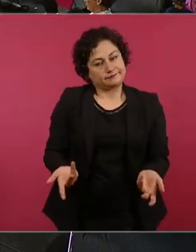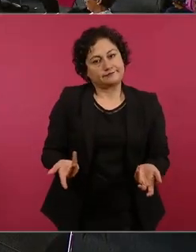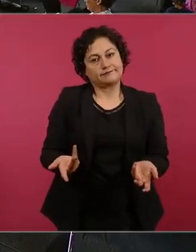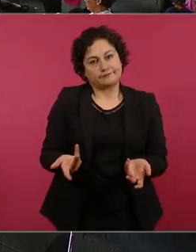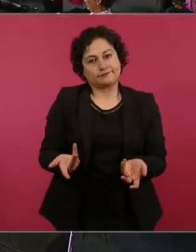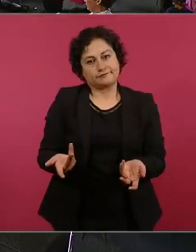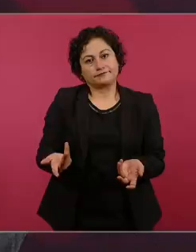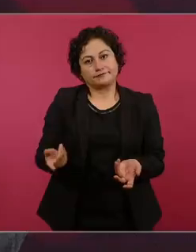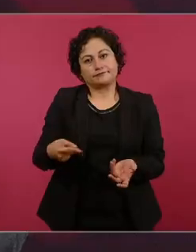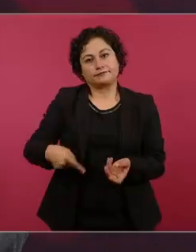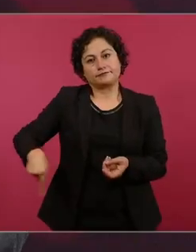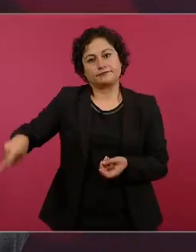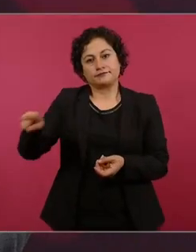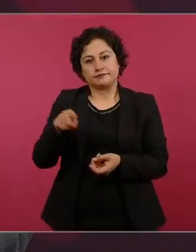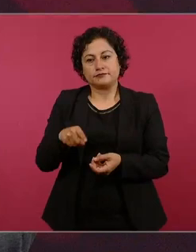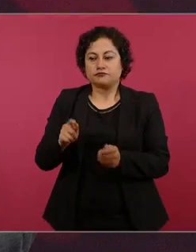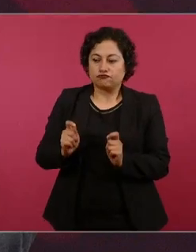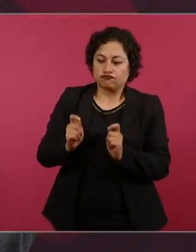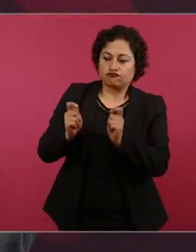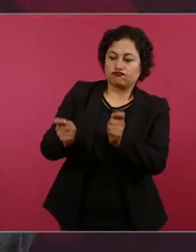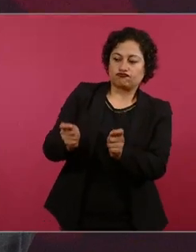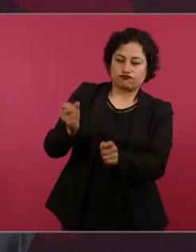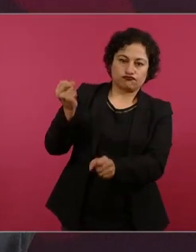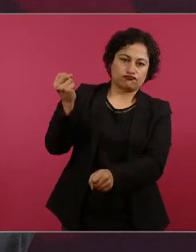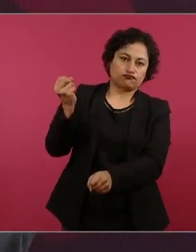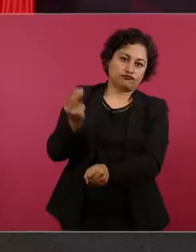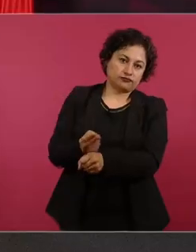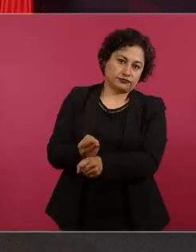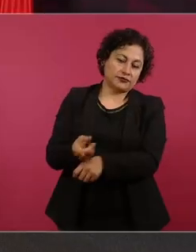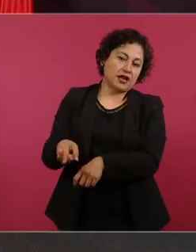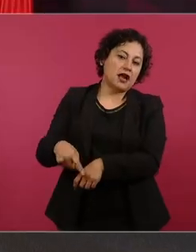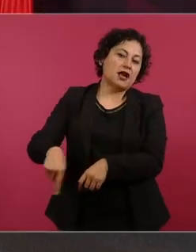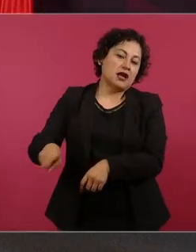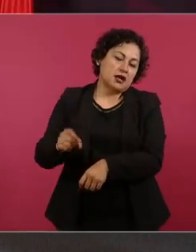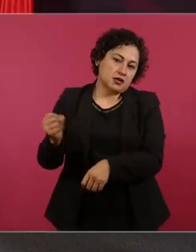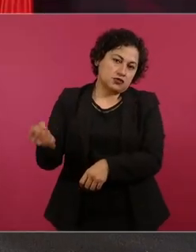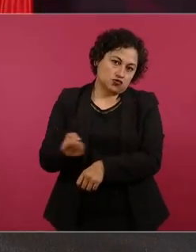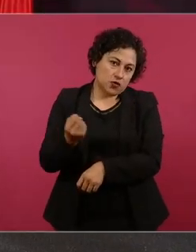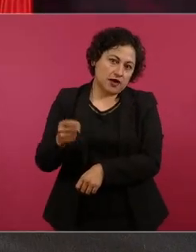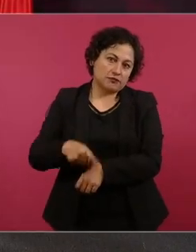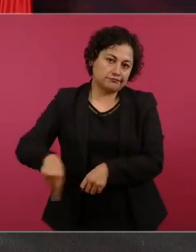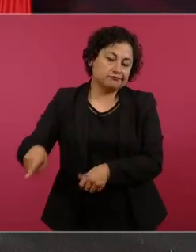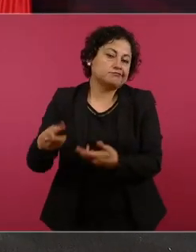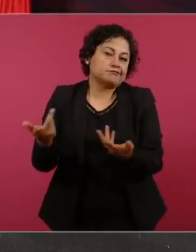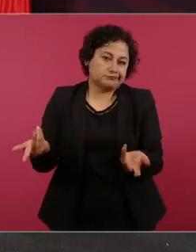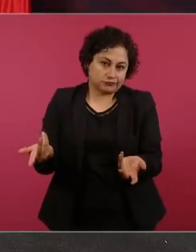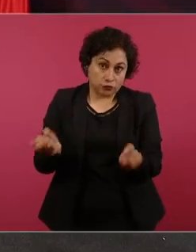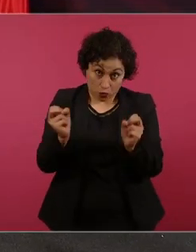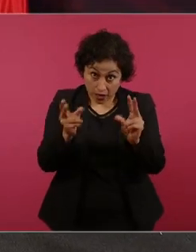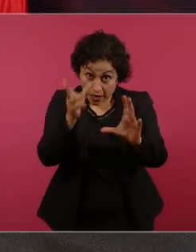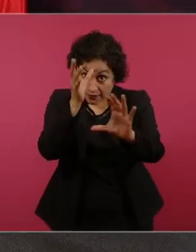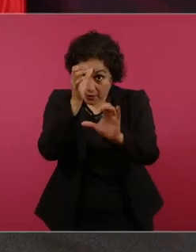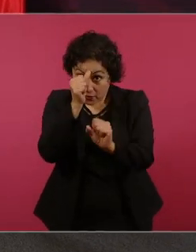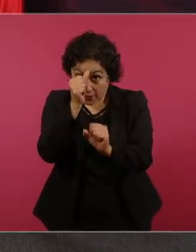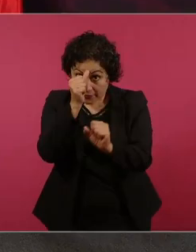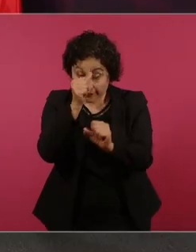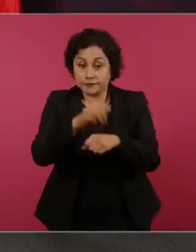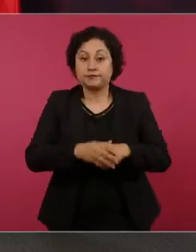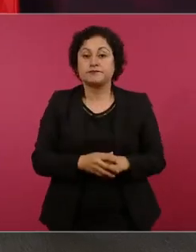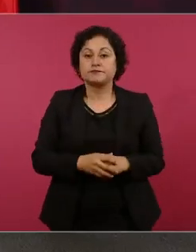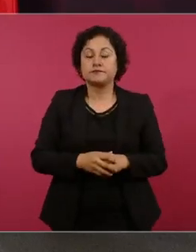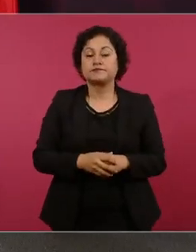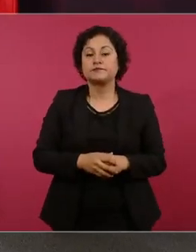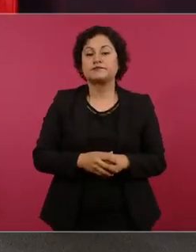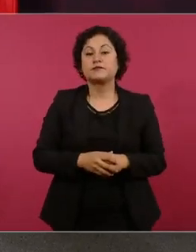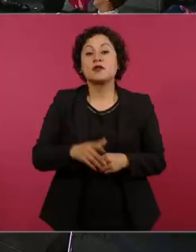insaculados fueron insaculados les parece bueno mañana